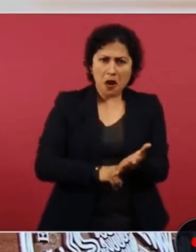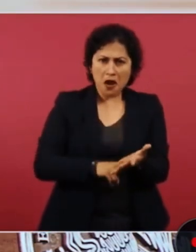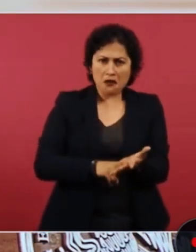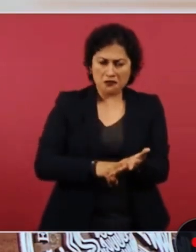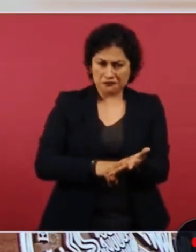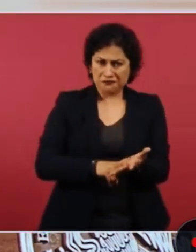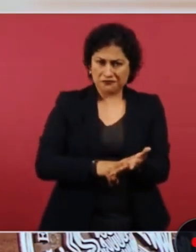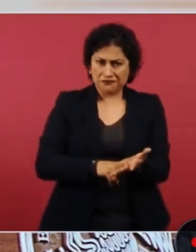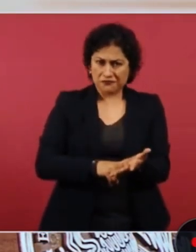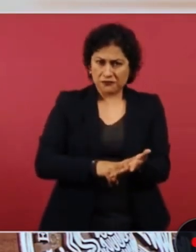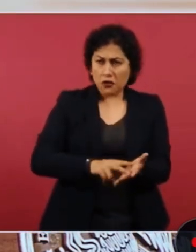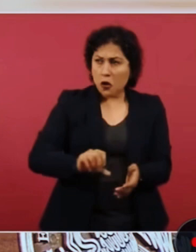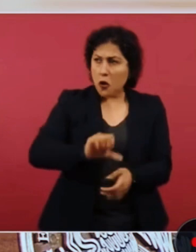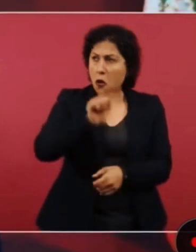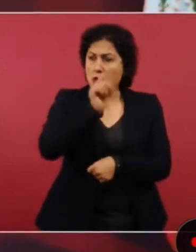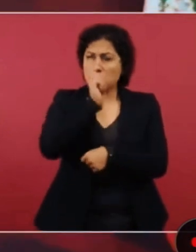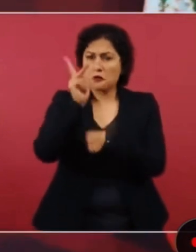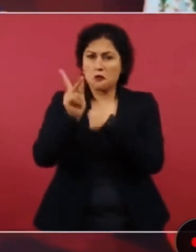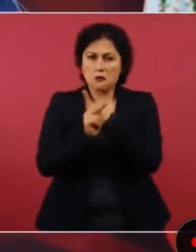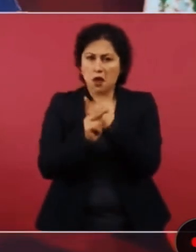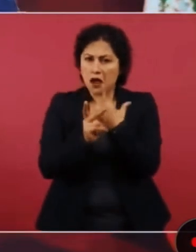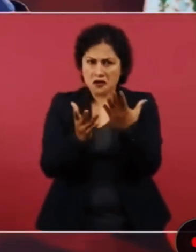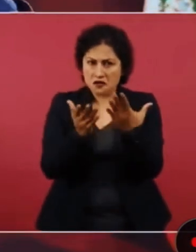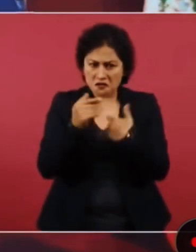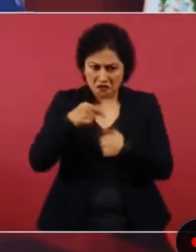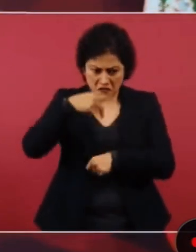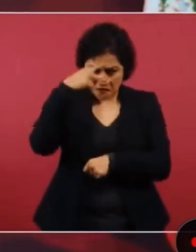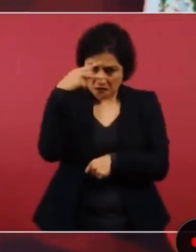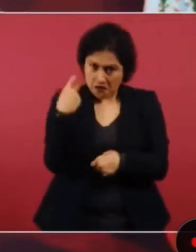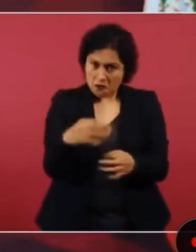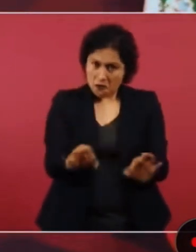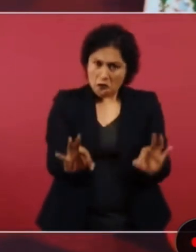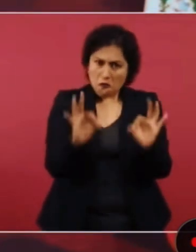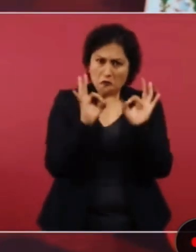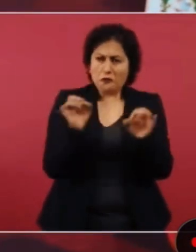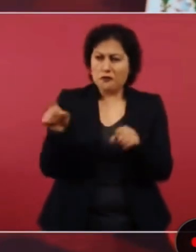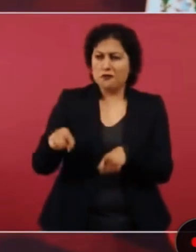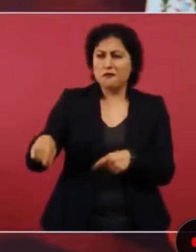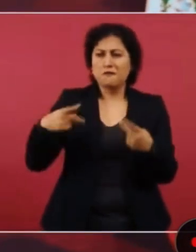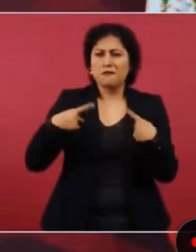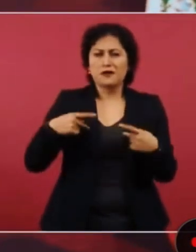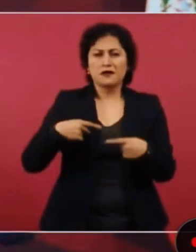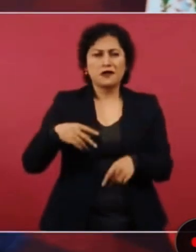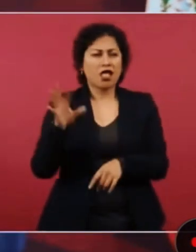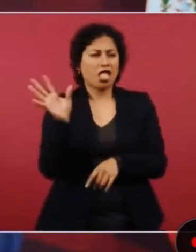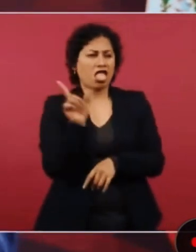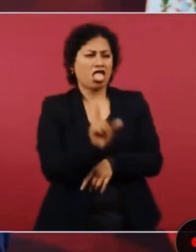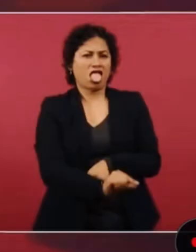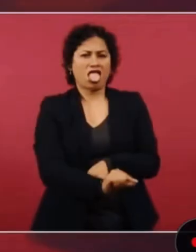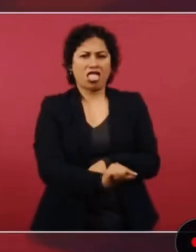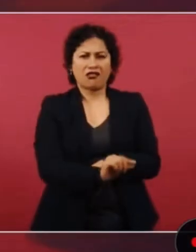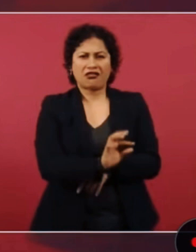cuánto tiempo, malgrado que se llevó a internalizar,